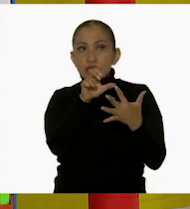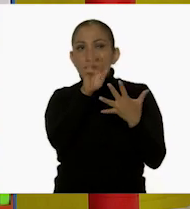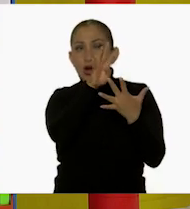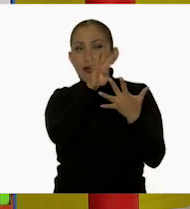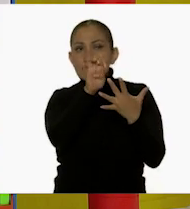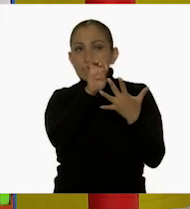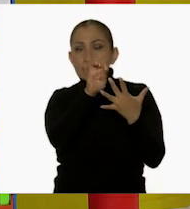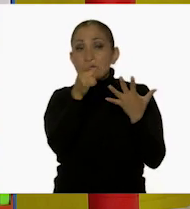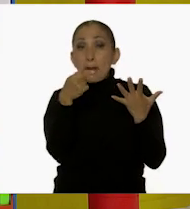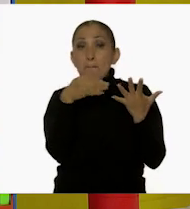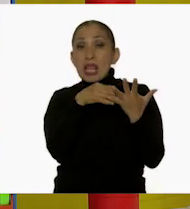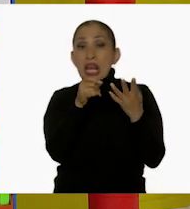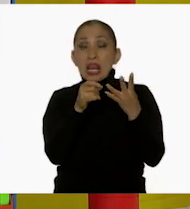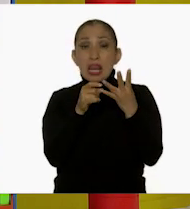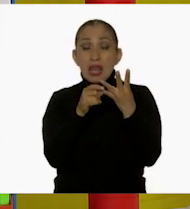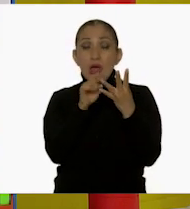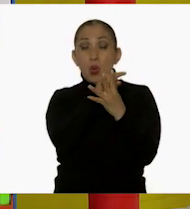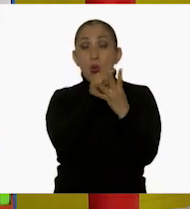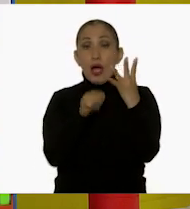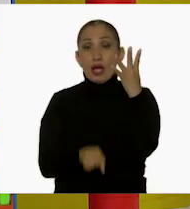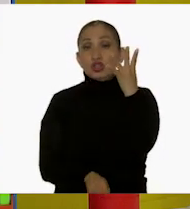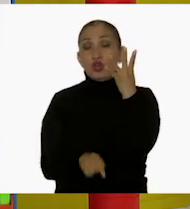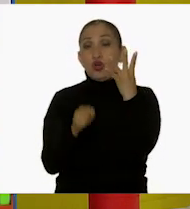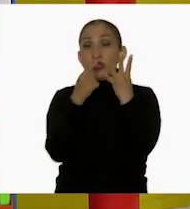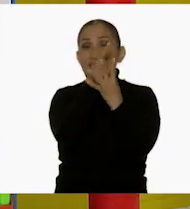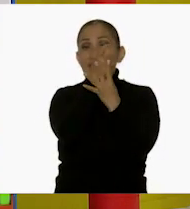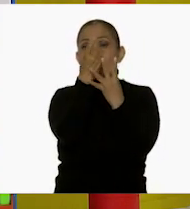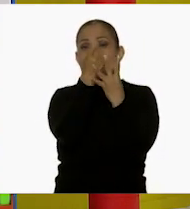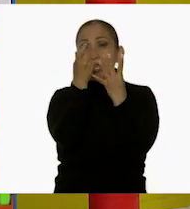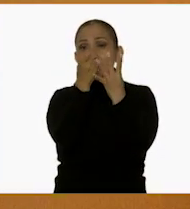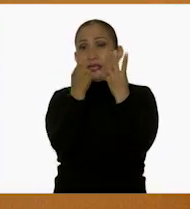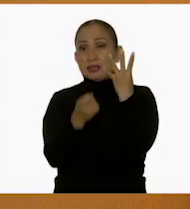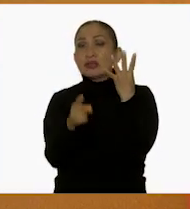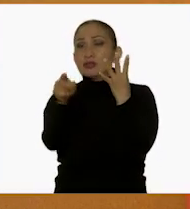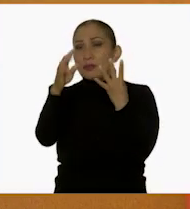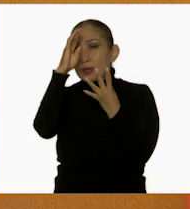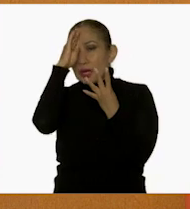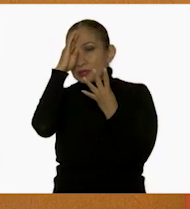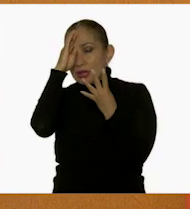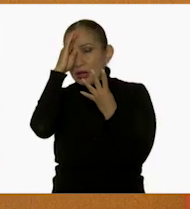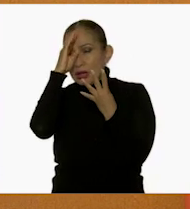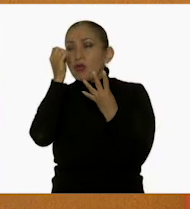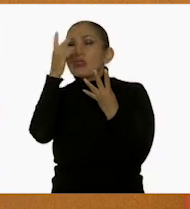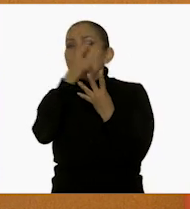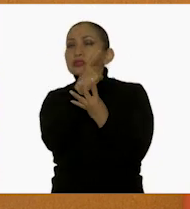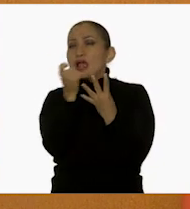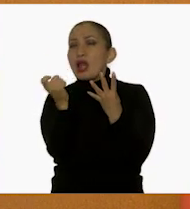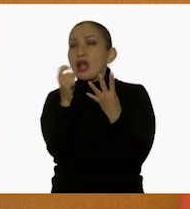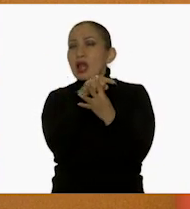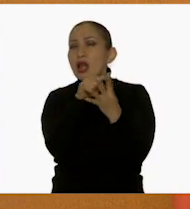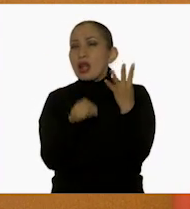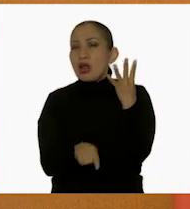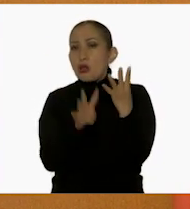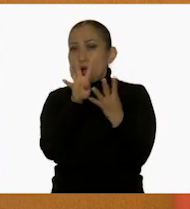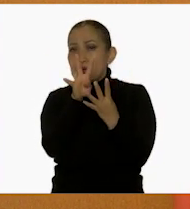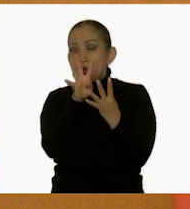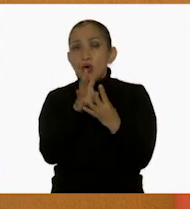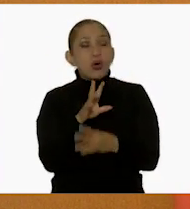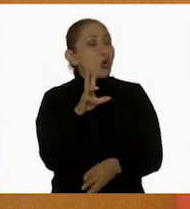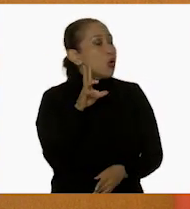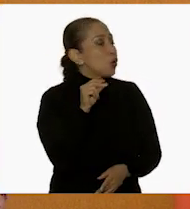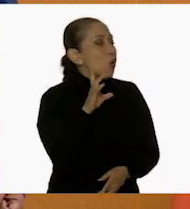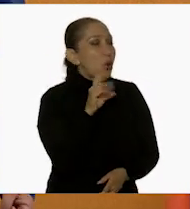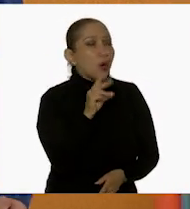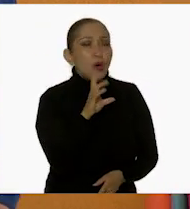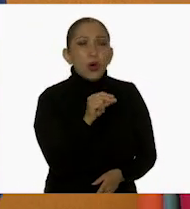900 y mil. O faltarían 4 centenas. ¿Ustedes qué opinan? ¿Cuatro centenas? No. ¿No? ¿No? ¿Tres